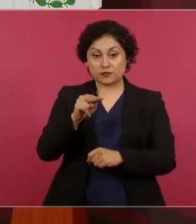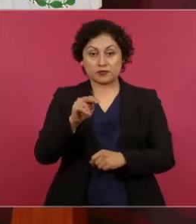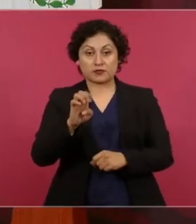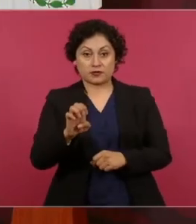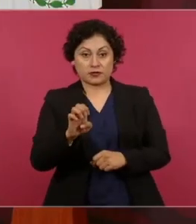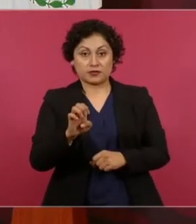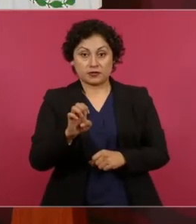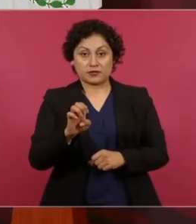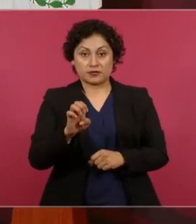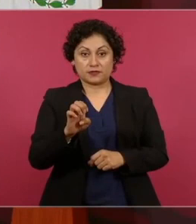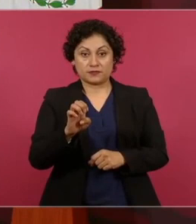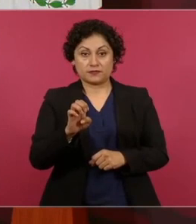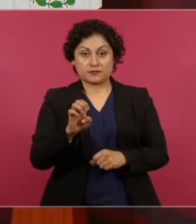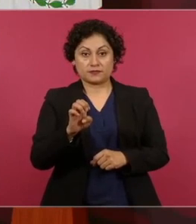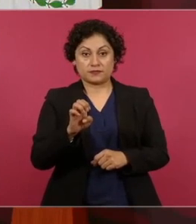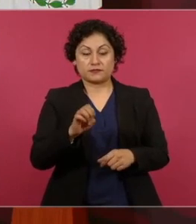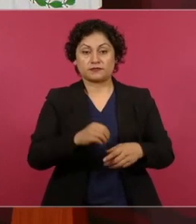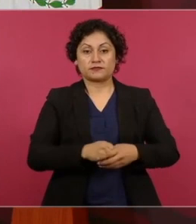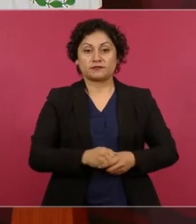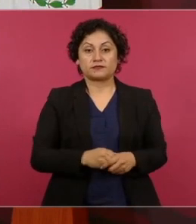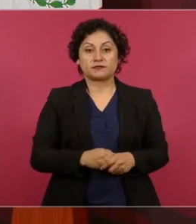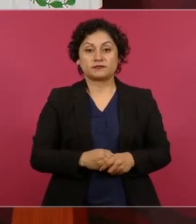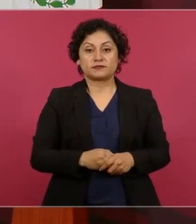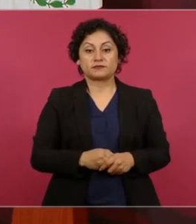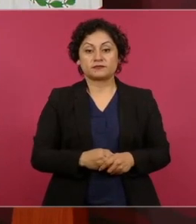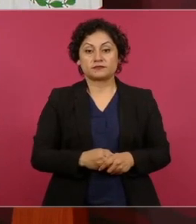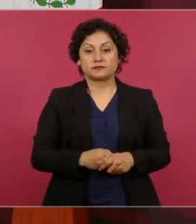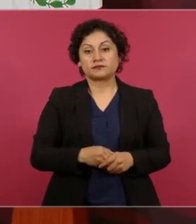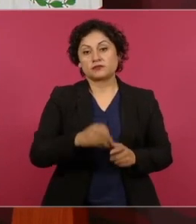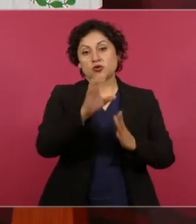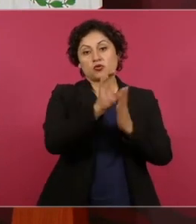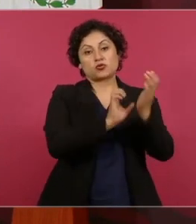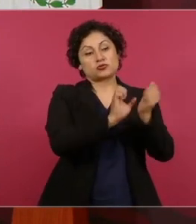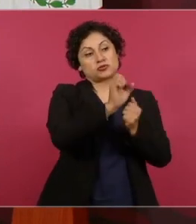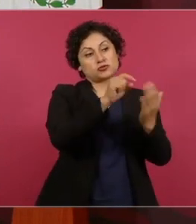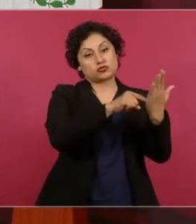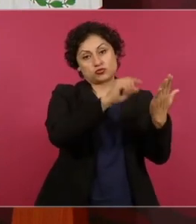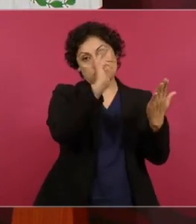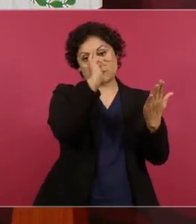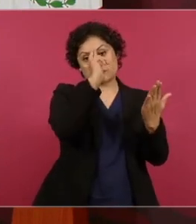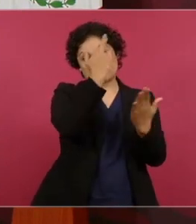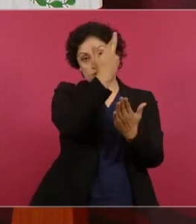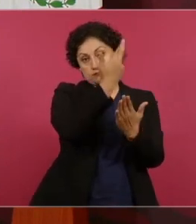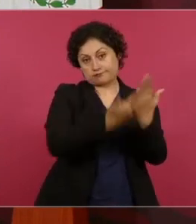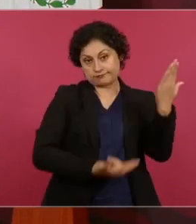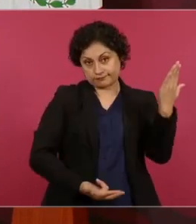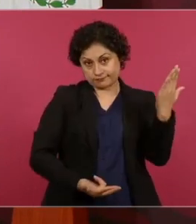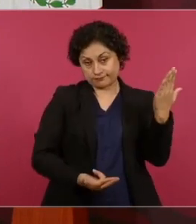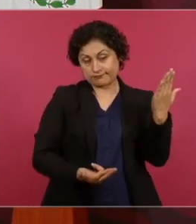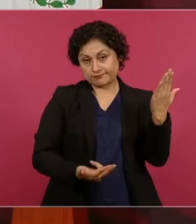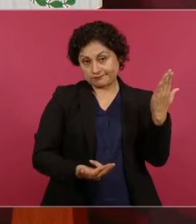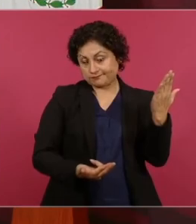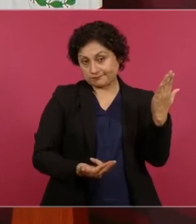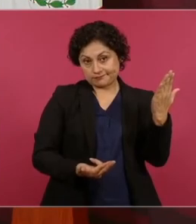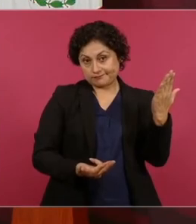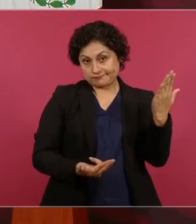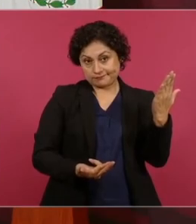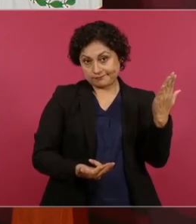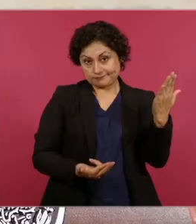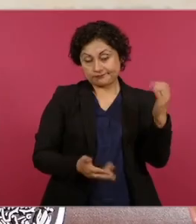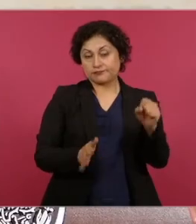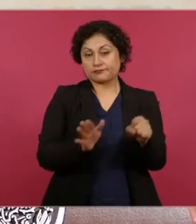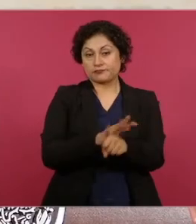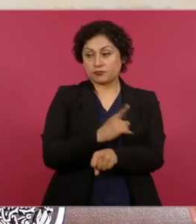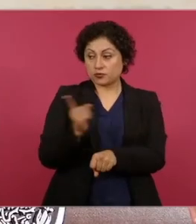violatorio a la Constitución, porque ¿y dónde está la libertad de